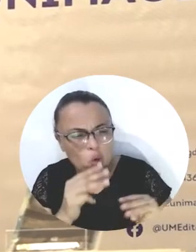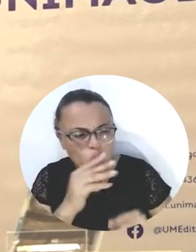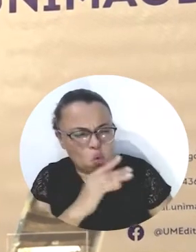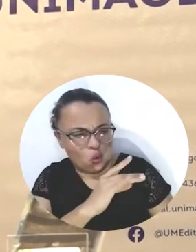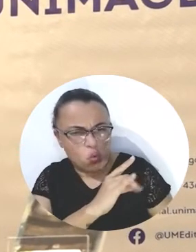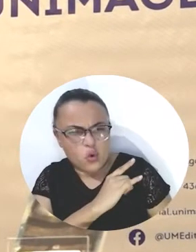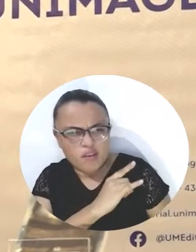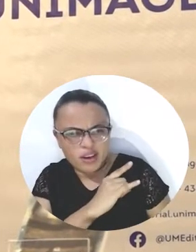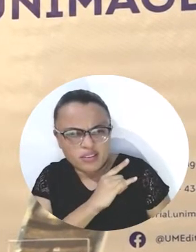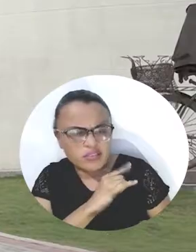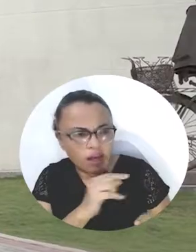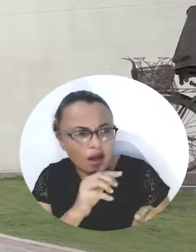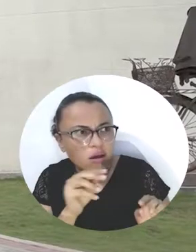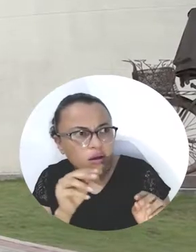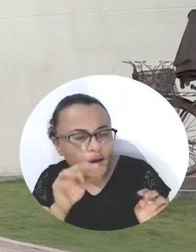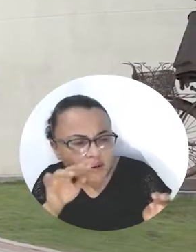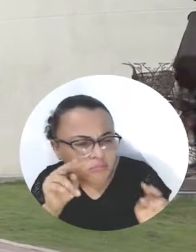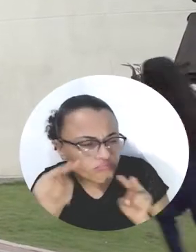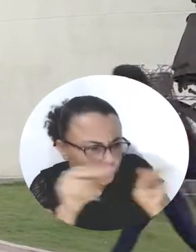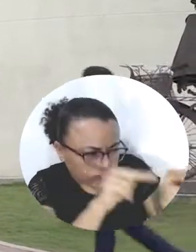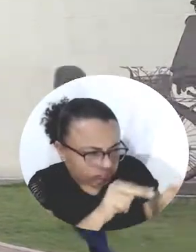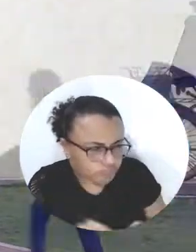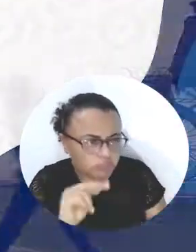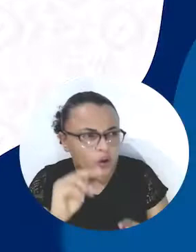la alma mater de los magdalenenses.